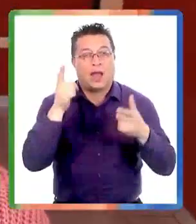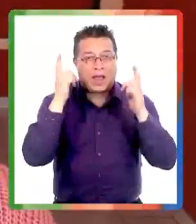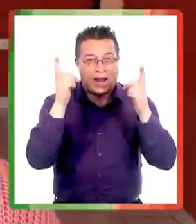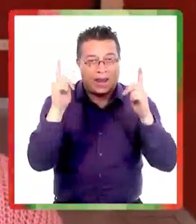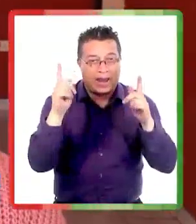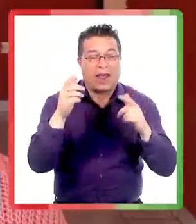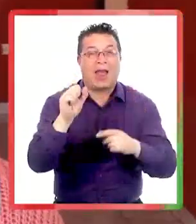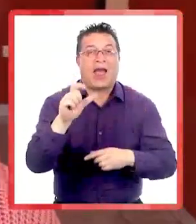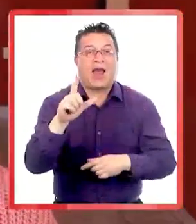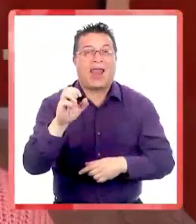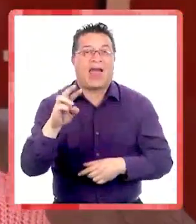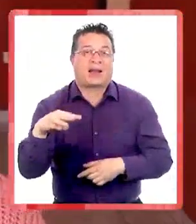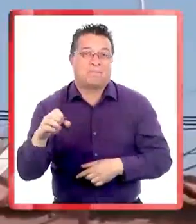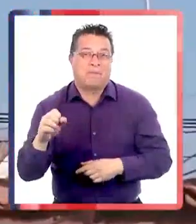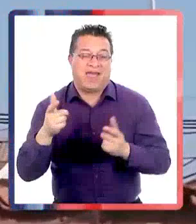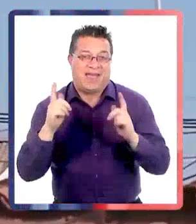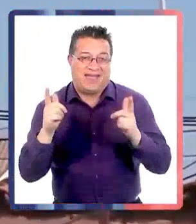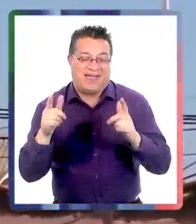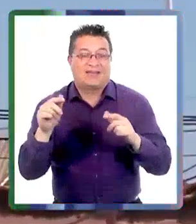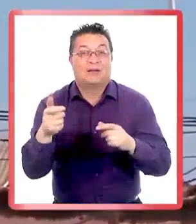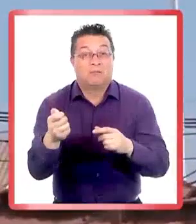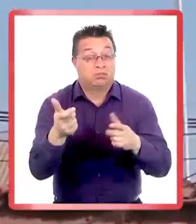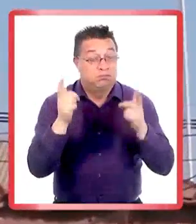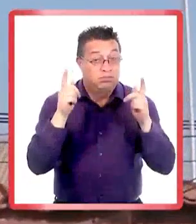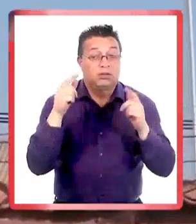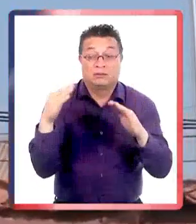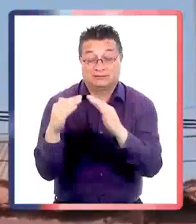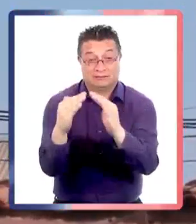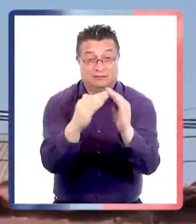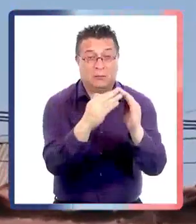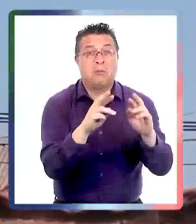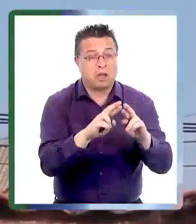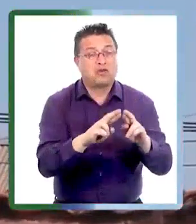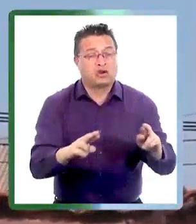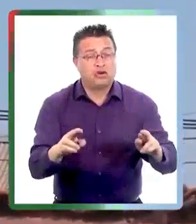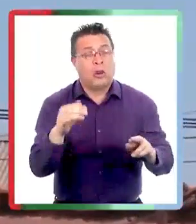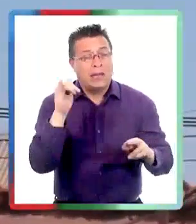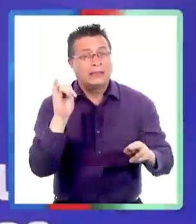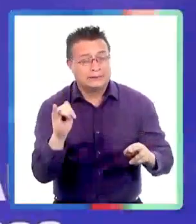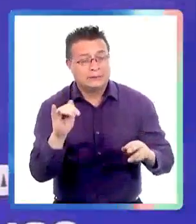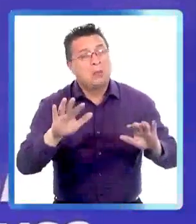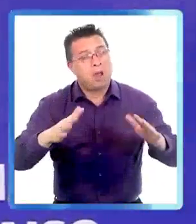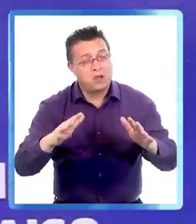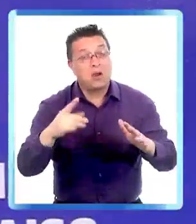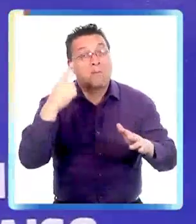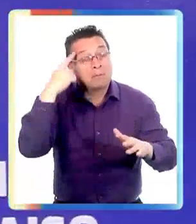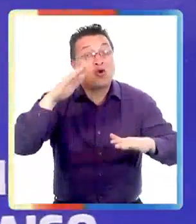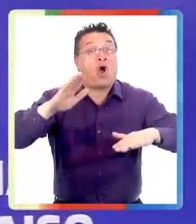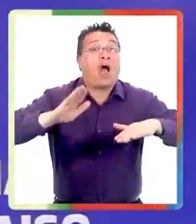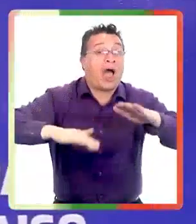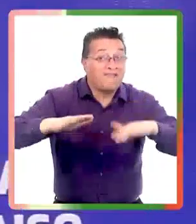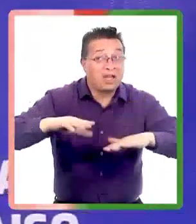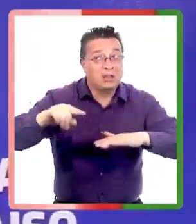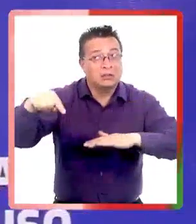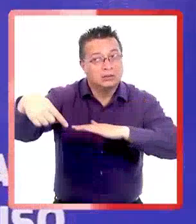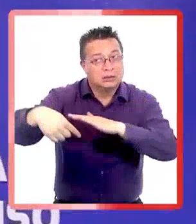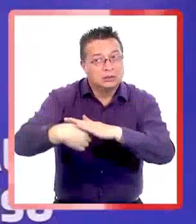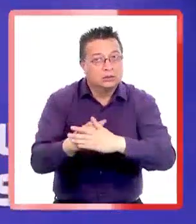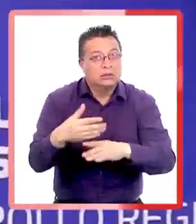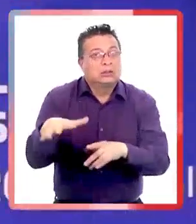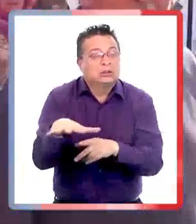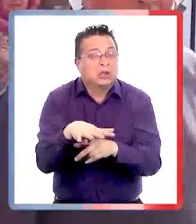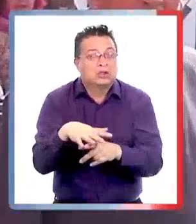tener la alarma porque nuestra villa es relativamente tranquila pero de repente aparecen